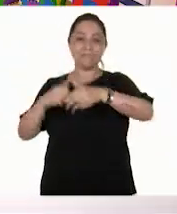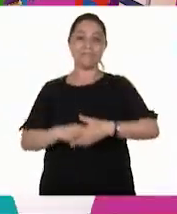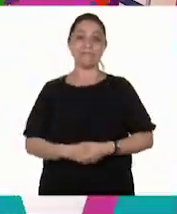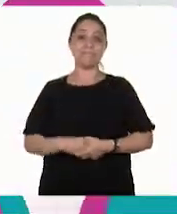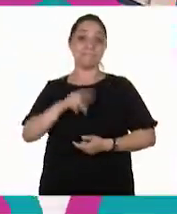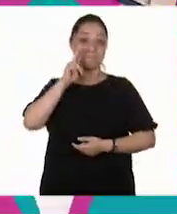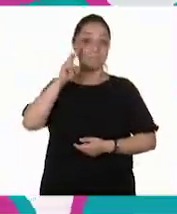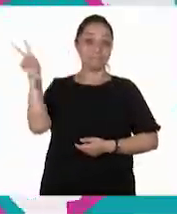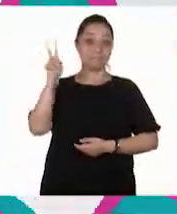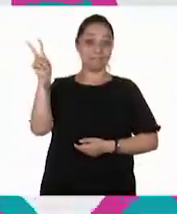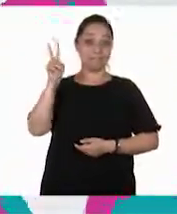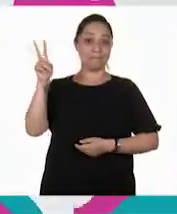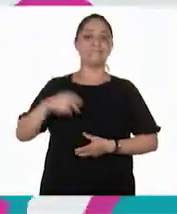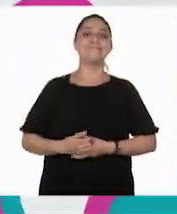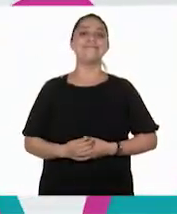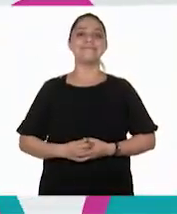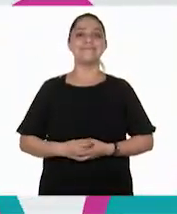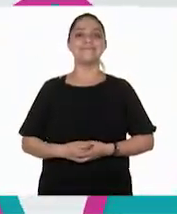Vamos a verlo.